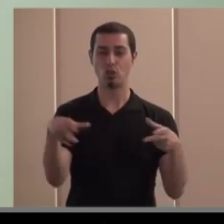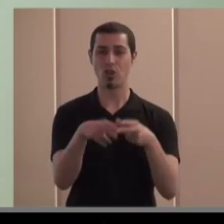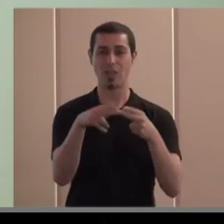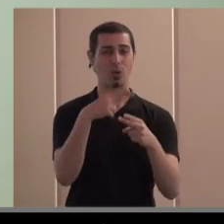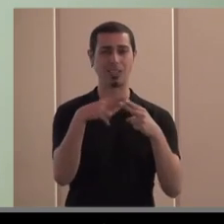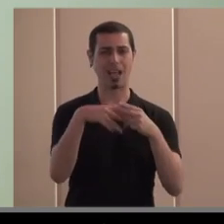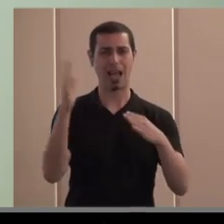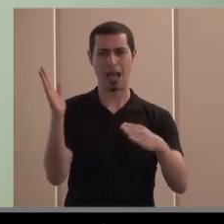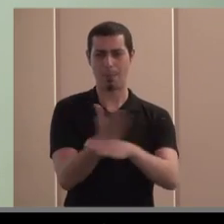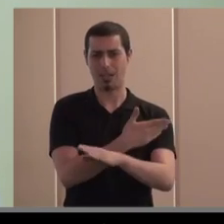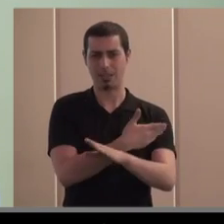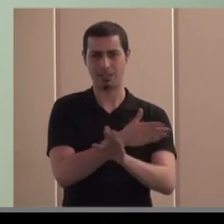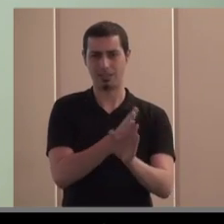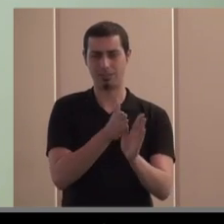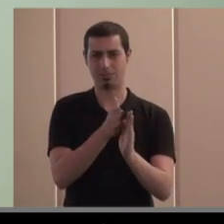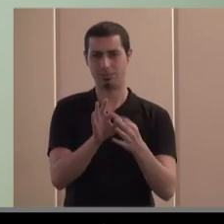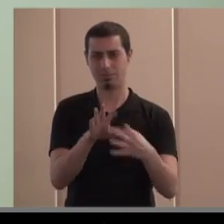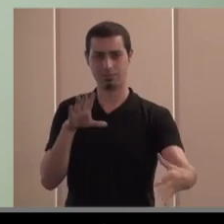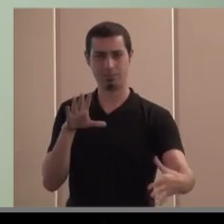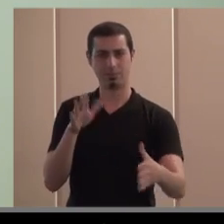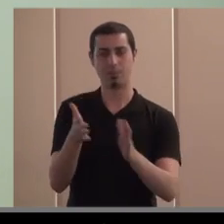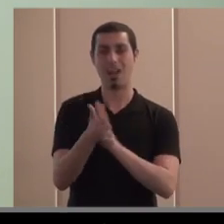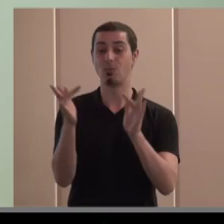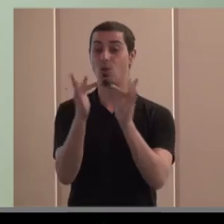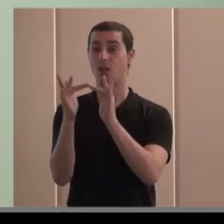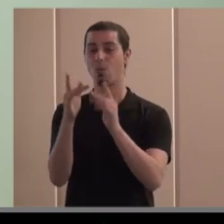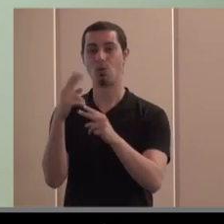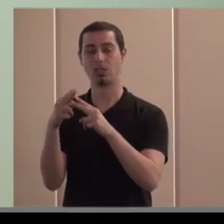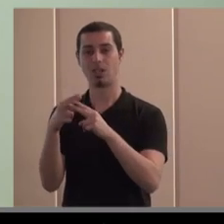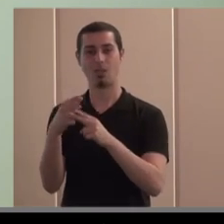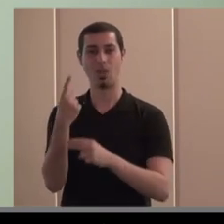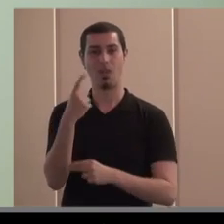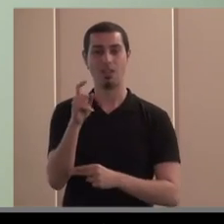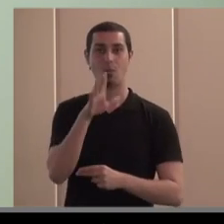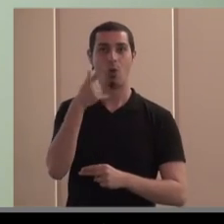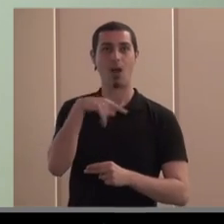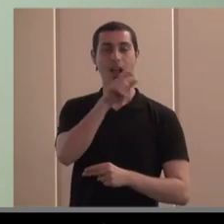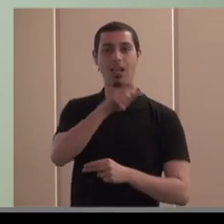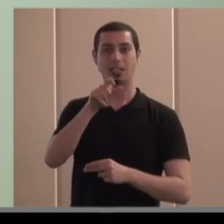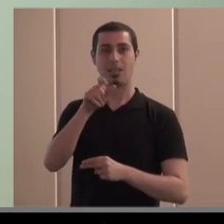política que no depende de los interlocutores políticos elegidos